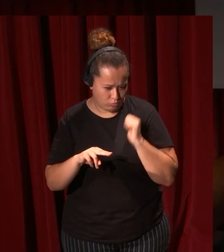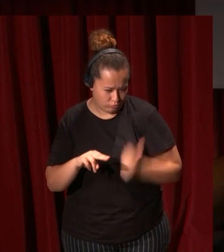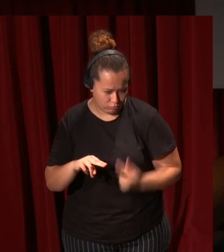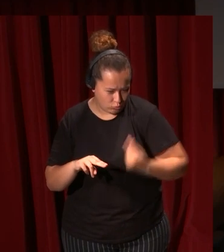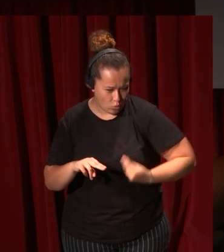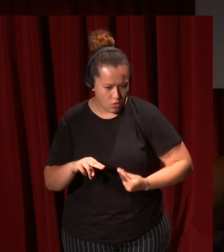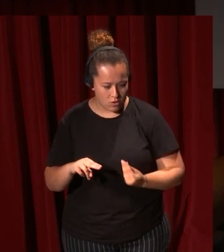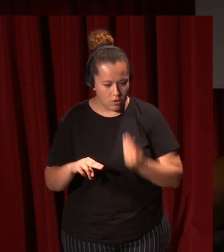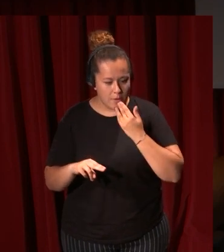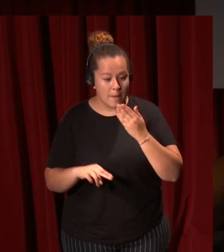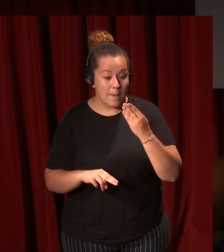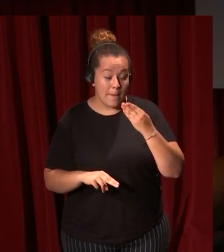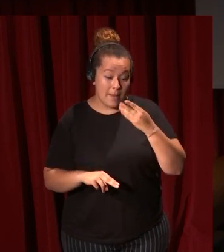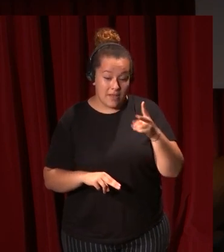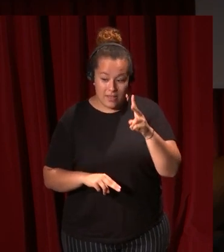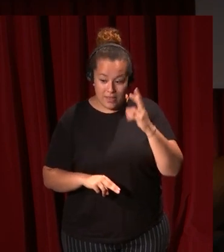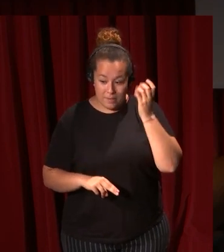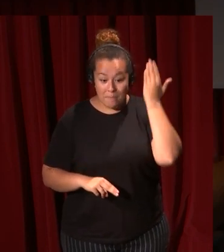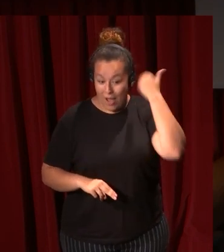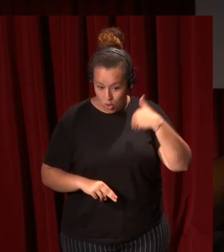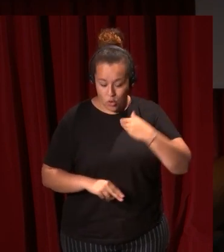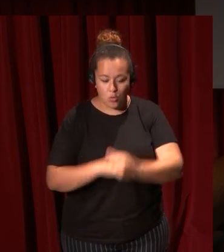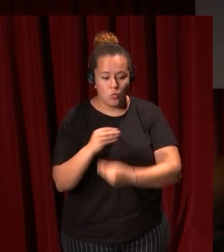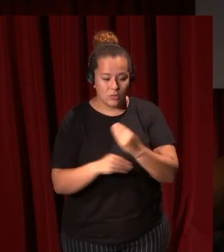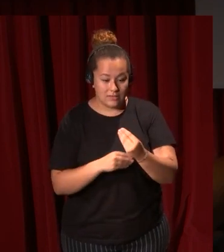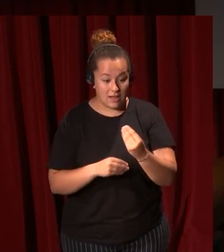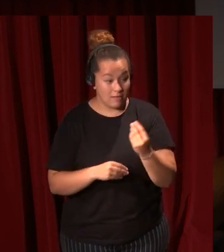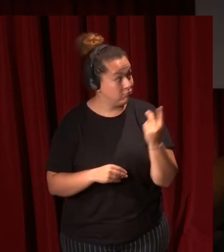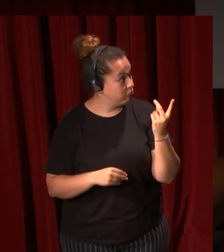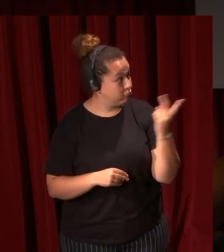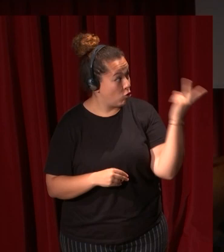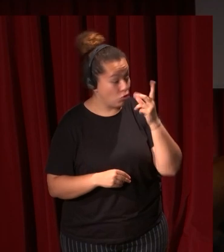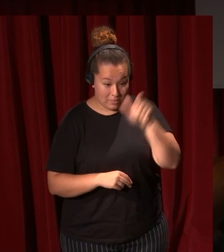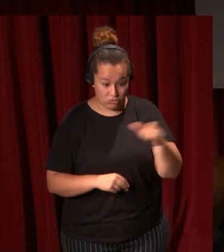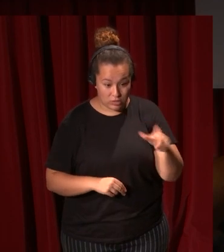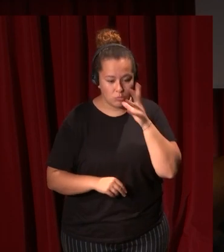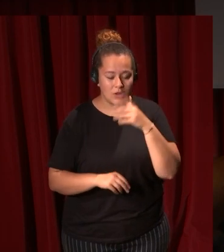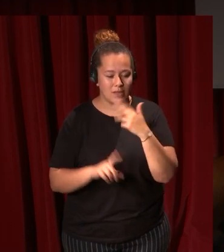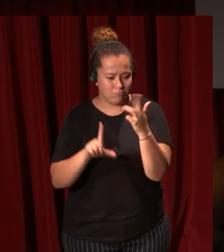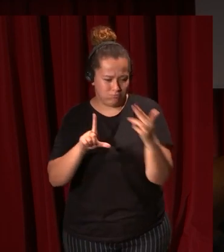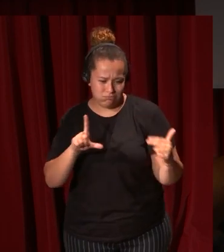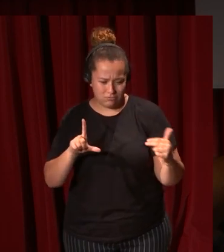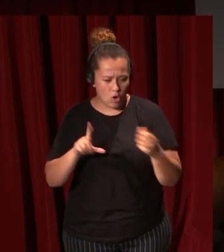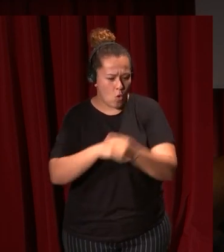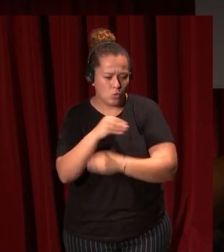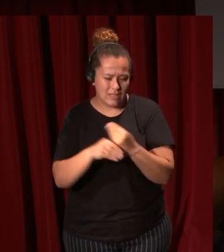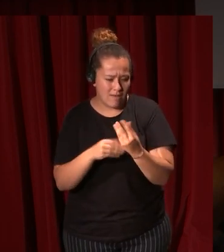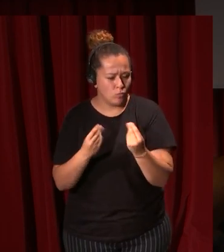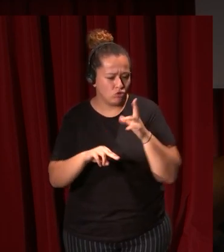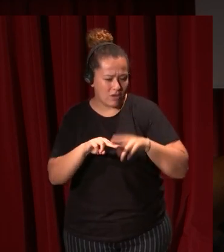mucho a pintores como Velázquez y Hals porque utilizaron muchos negros y dice que ha visto hasta 28 negros en un cuadro de Franz Hals